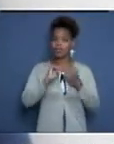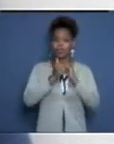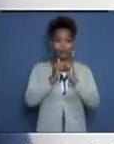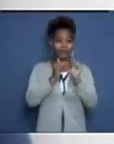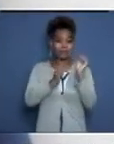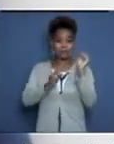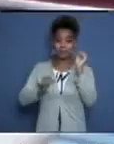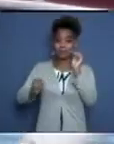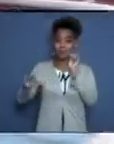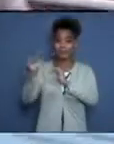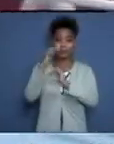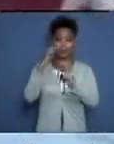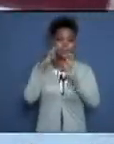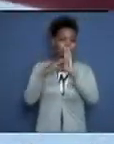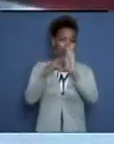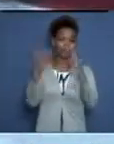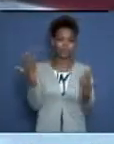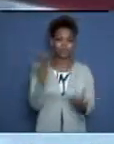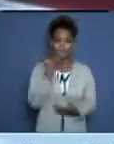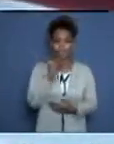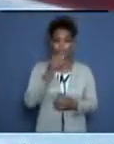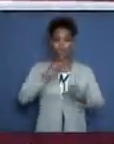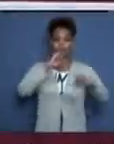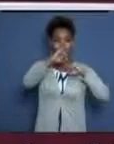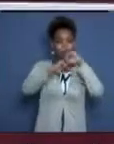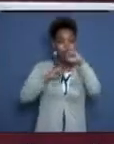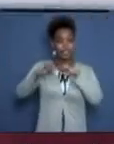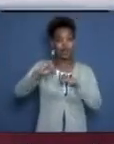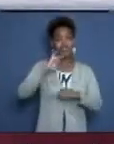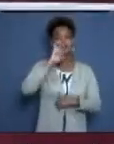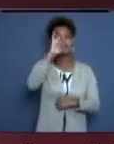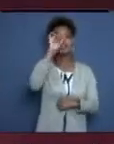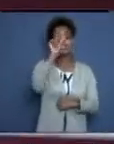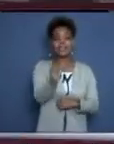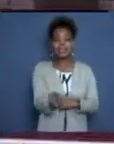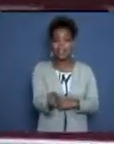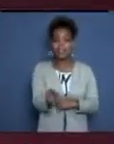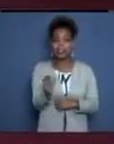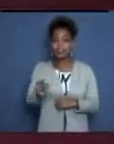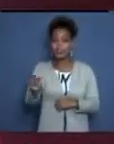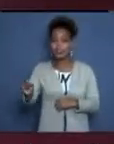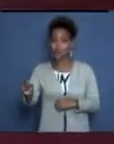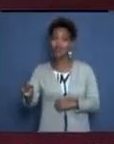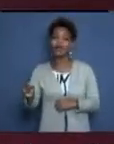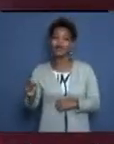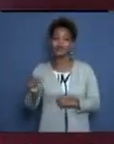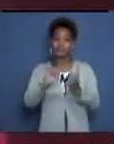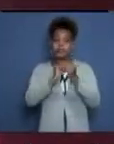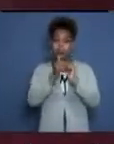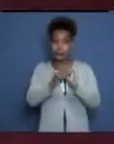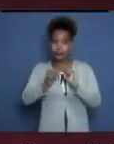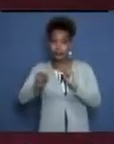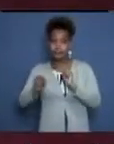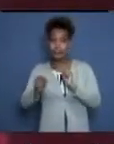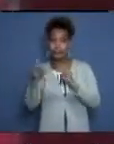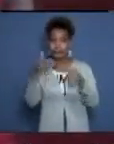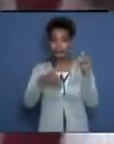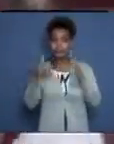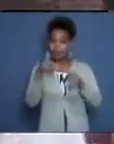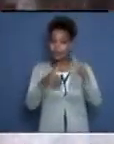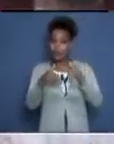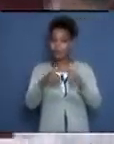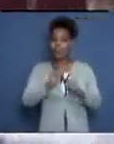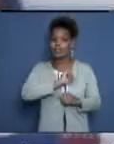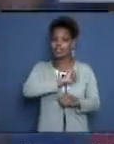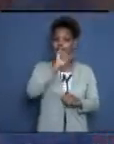lleva el mayor reconocimiento, con siete púgiles, capaz de lograr cuatro medallas de oro y además una